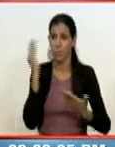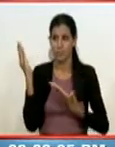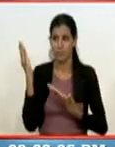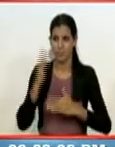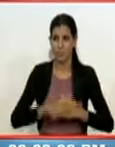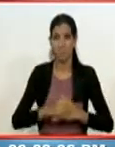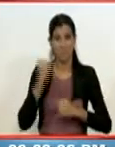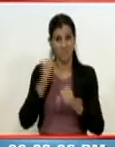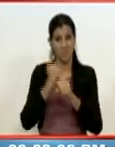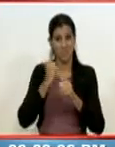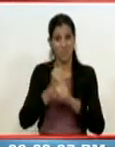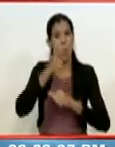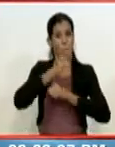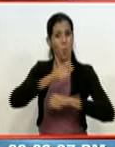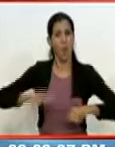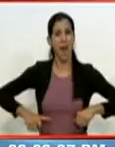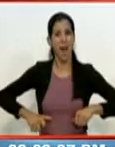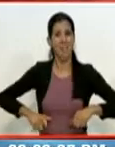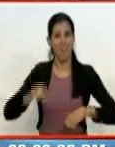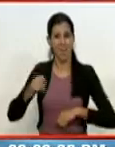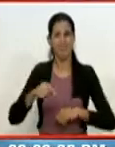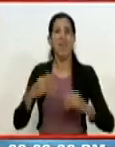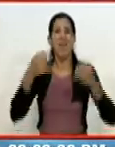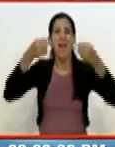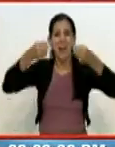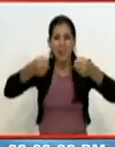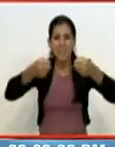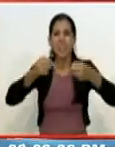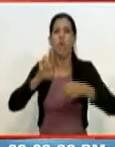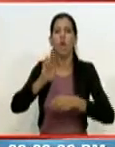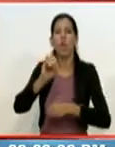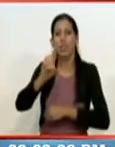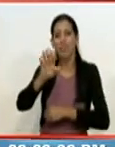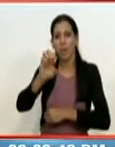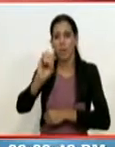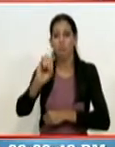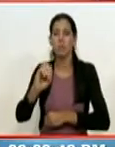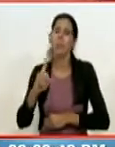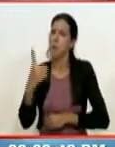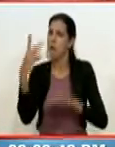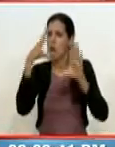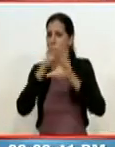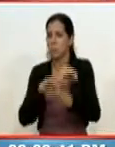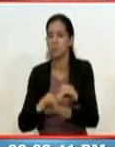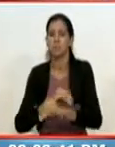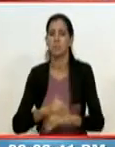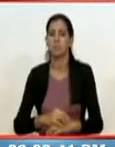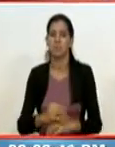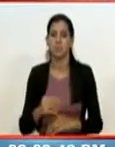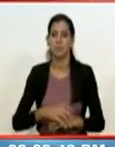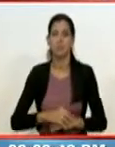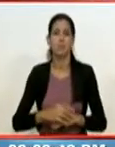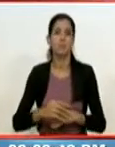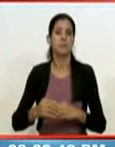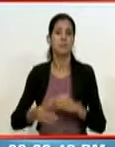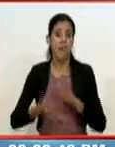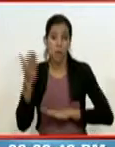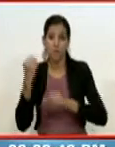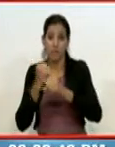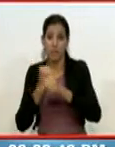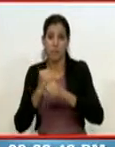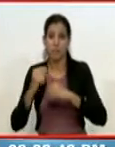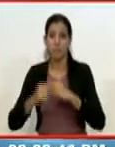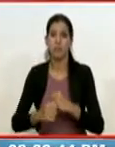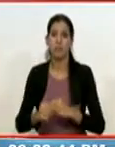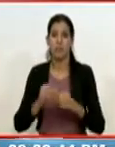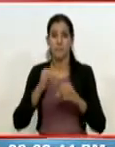funciones de Guardia Nacional en la cárcel del Rodeo cuando cierta noche y en medio de un dispositivo antimotín le envió un